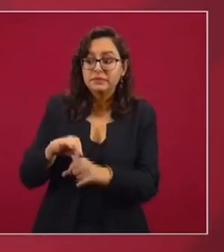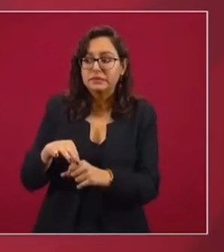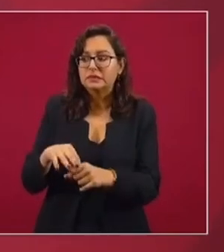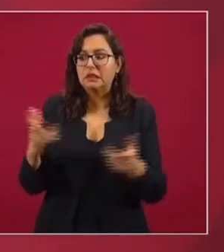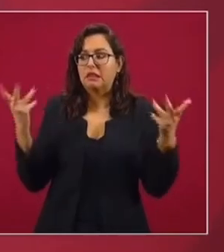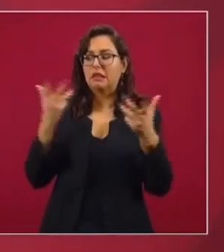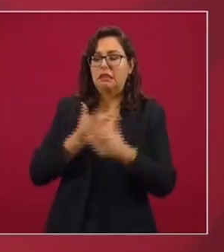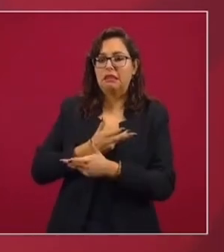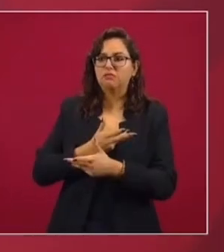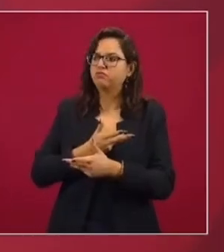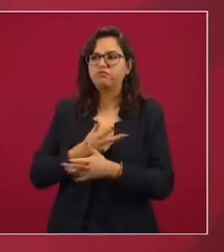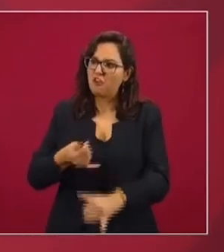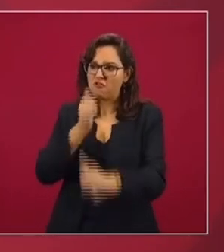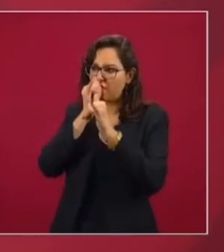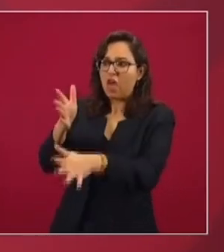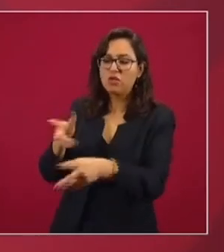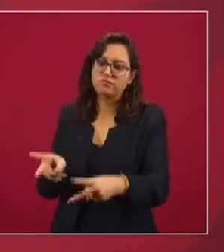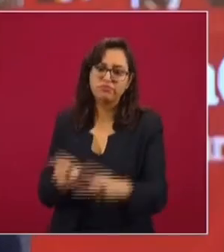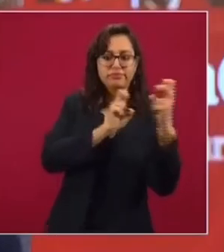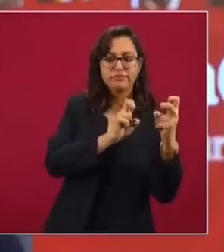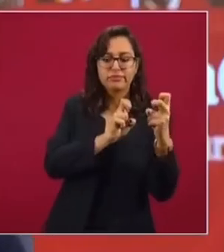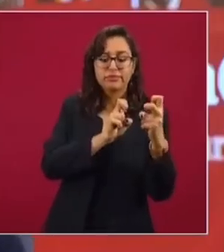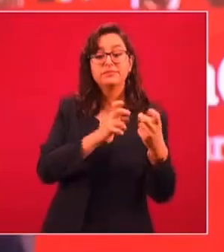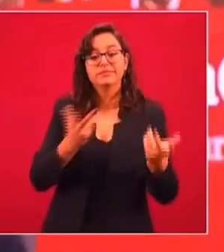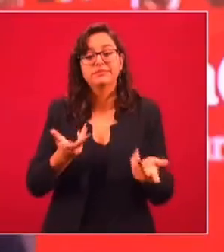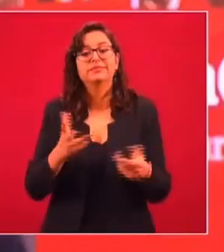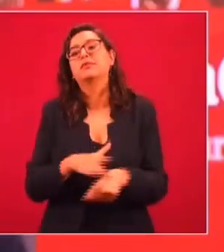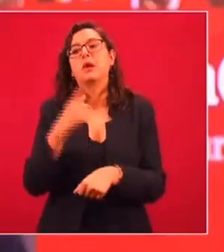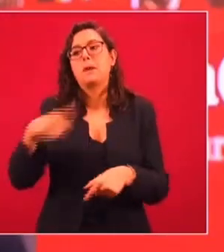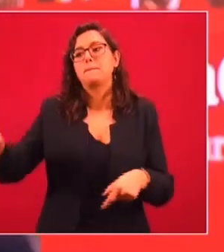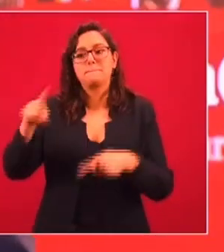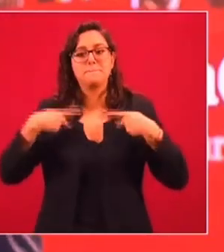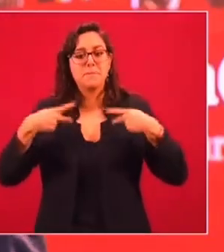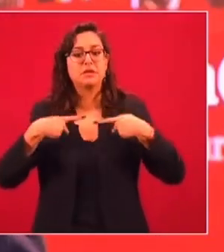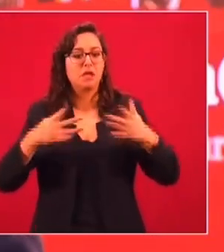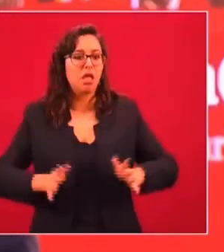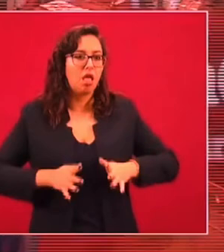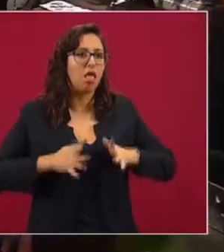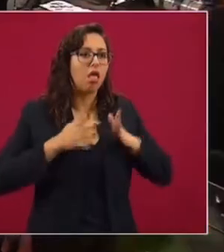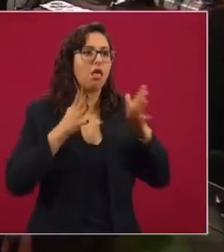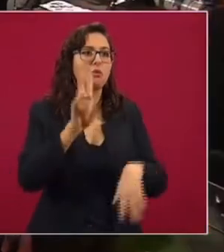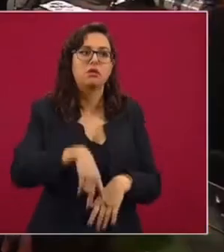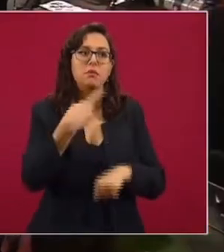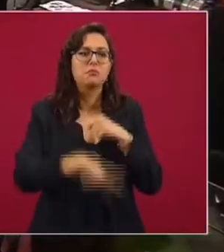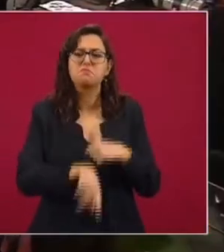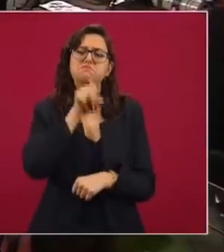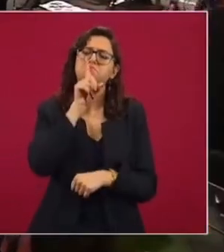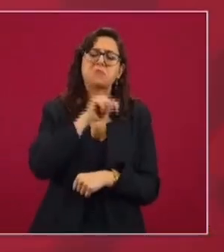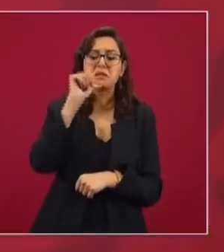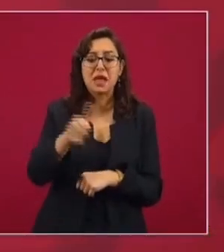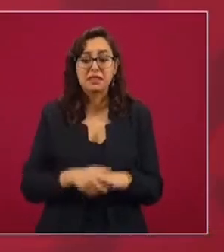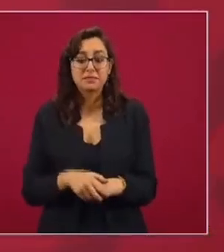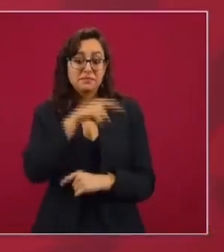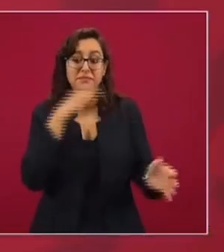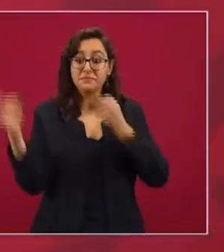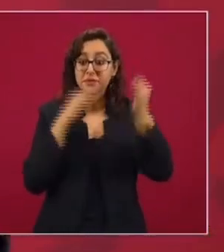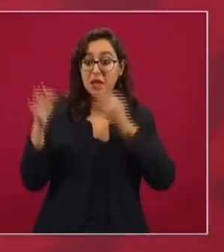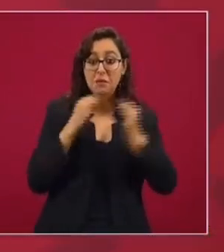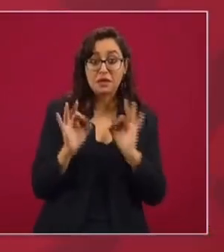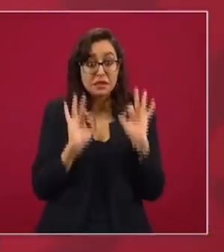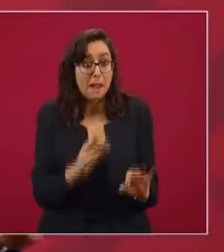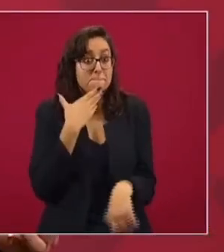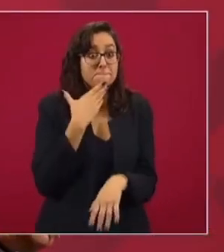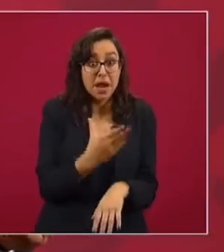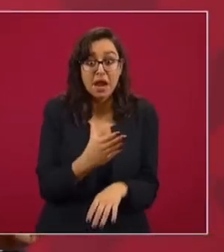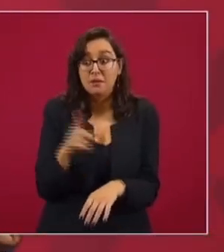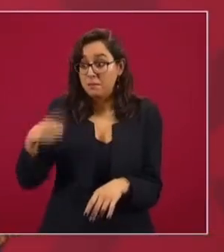Porque la gente no se trago esa mentira de que vio en peligro para México. Si hubiese funcionado la campaña, no hubiese